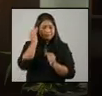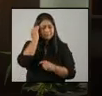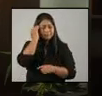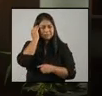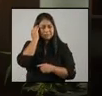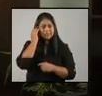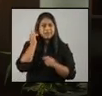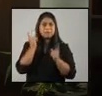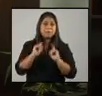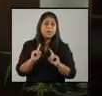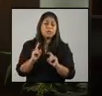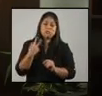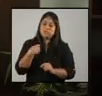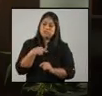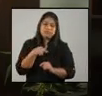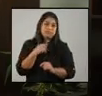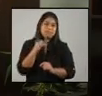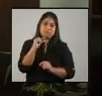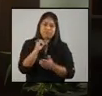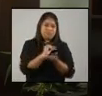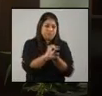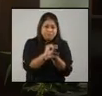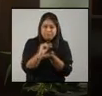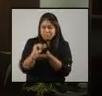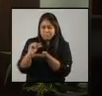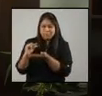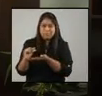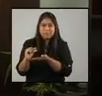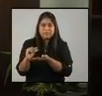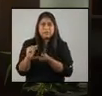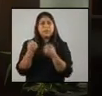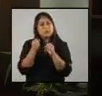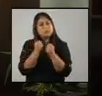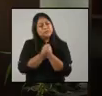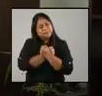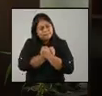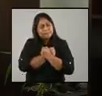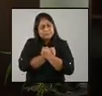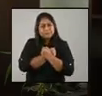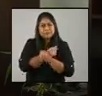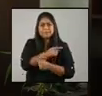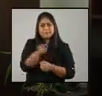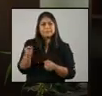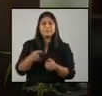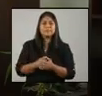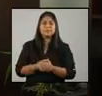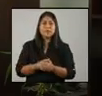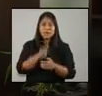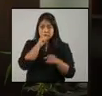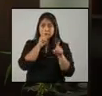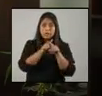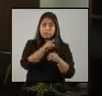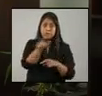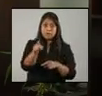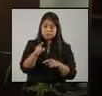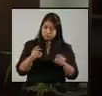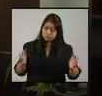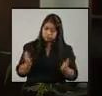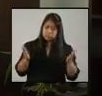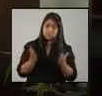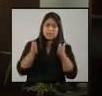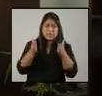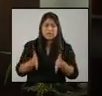pero es lo que podemos, y lo hacemos con cariño. Y ¿saben algo? También emprendedores,